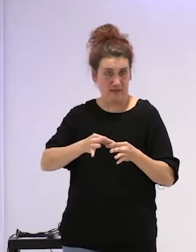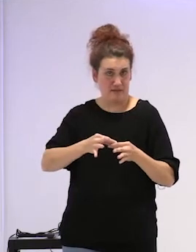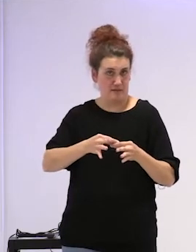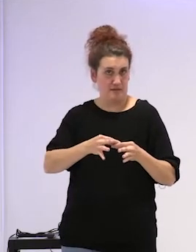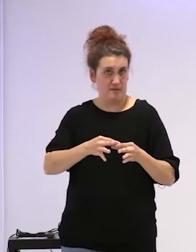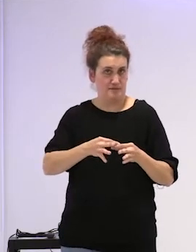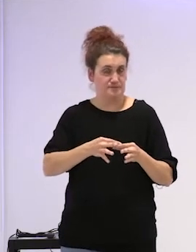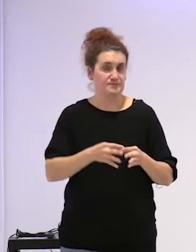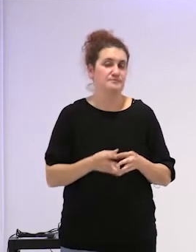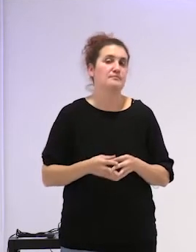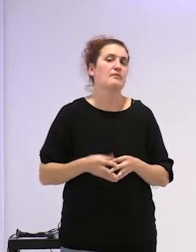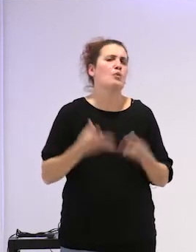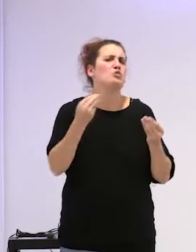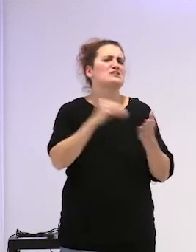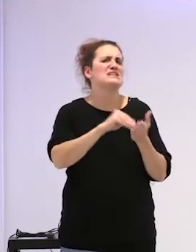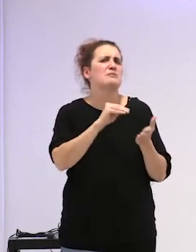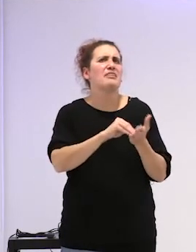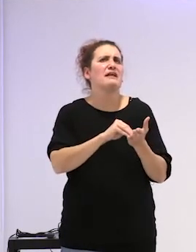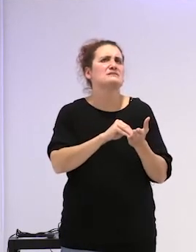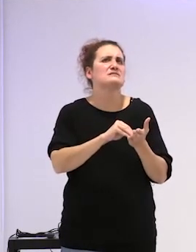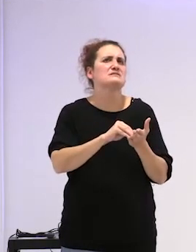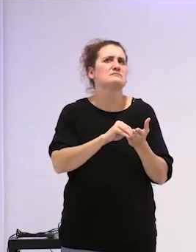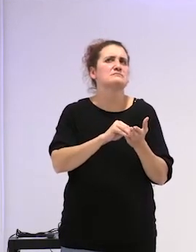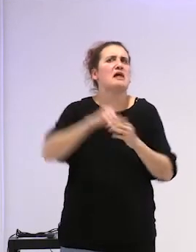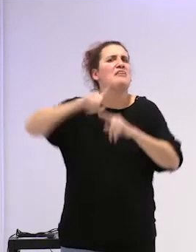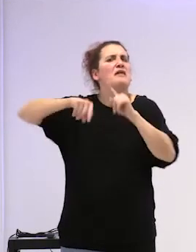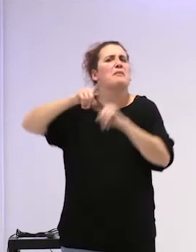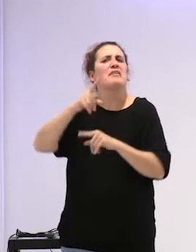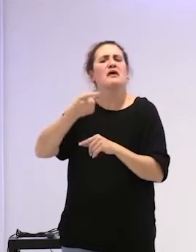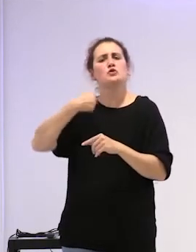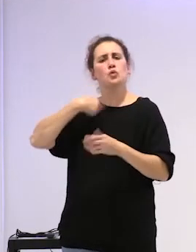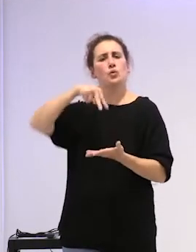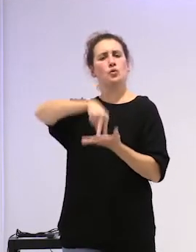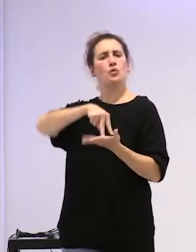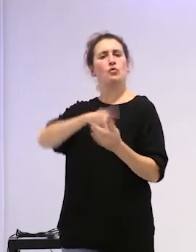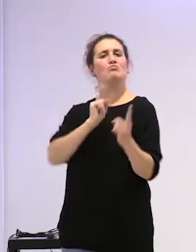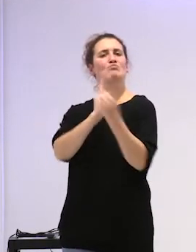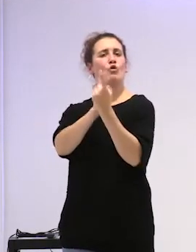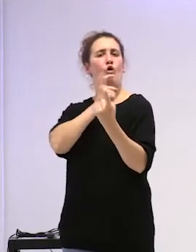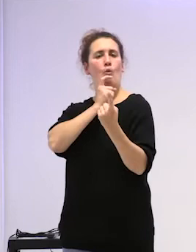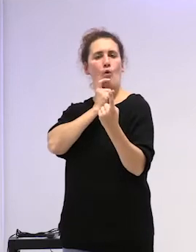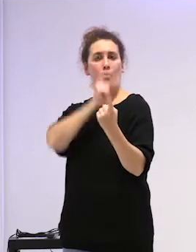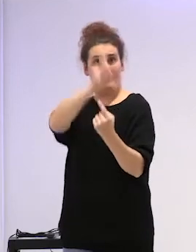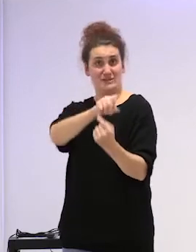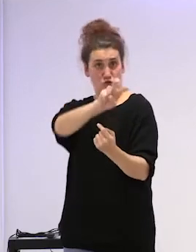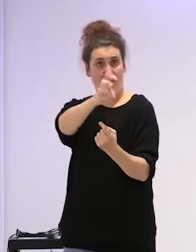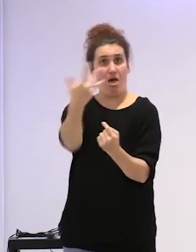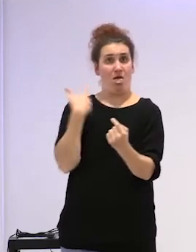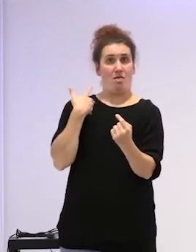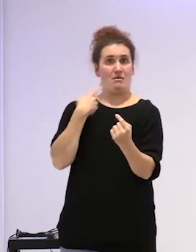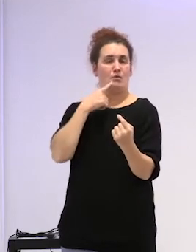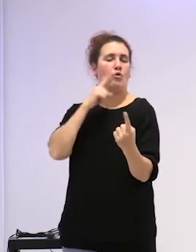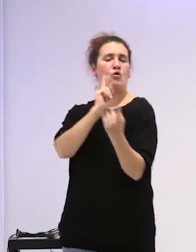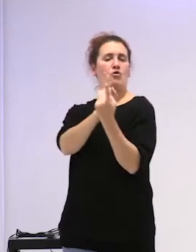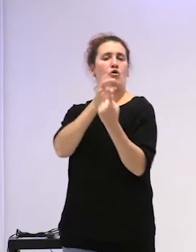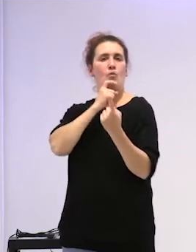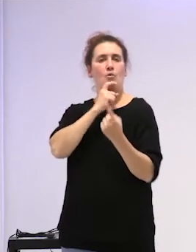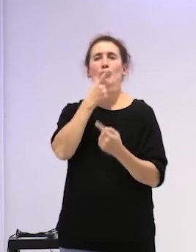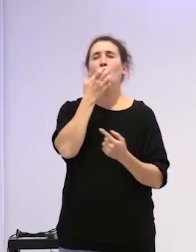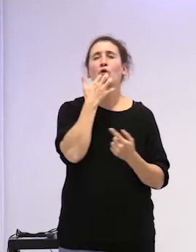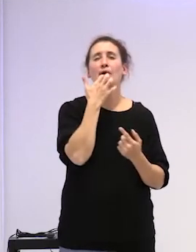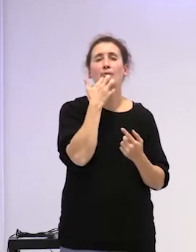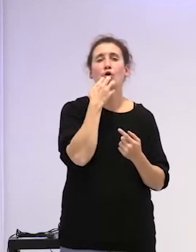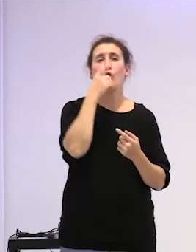muchas veces de cómo tú te coloques frente a esa otra persona hay un juicio por ejemplo hubo un juicio en